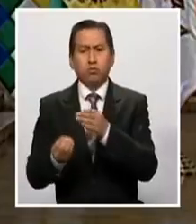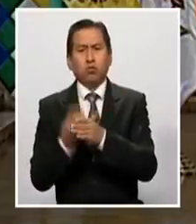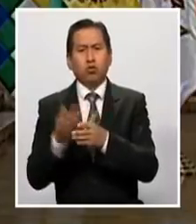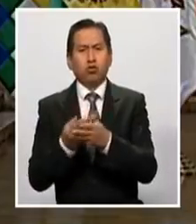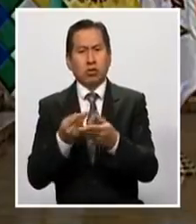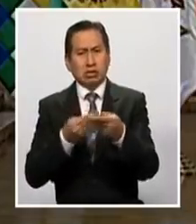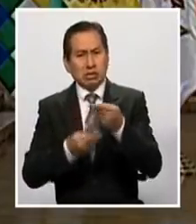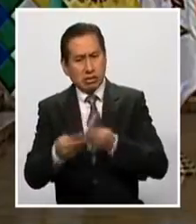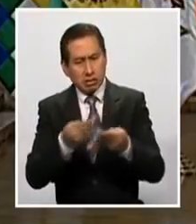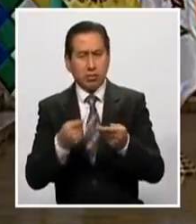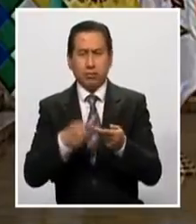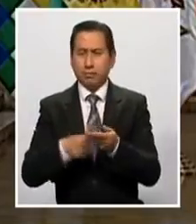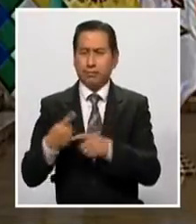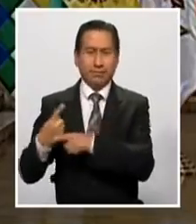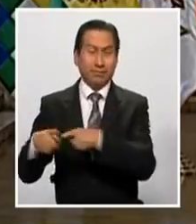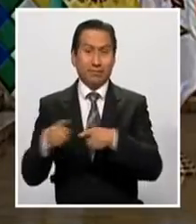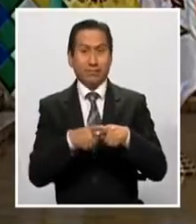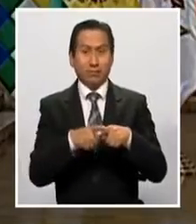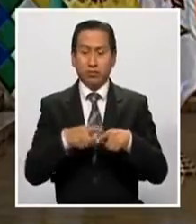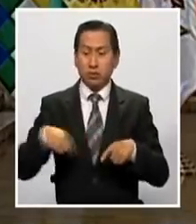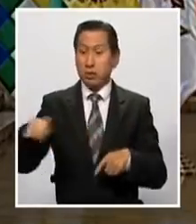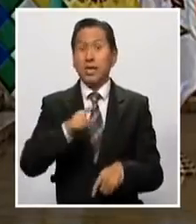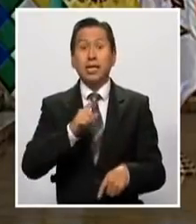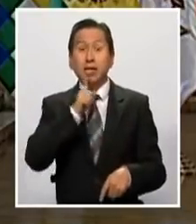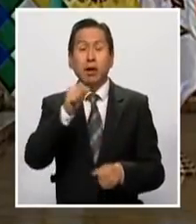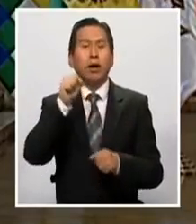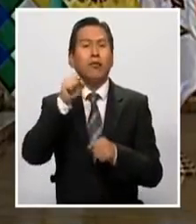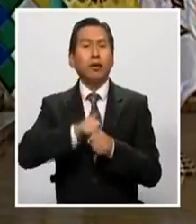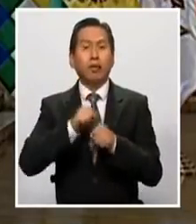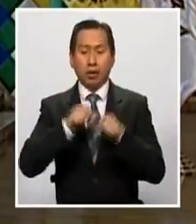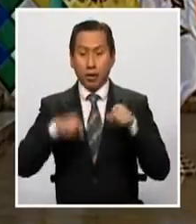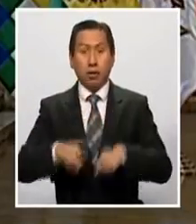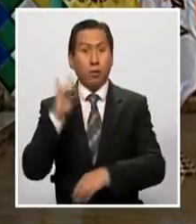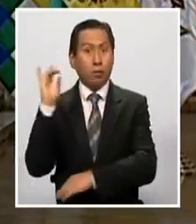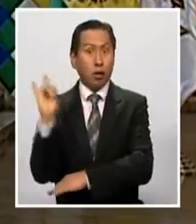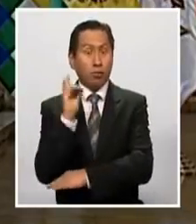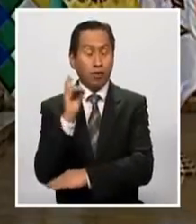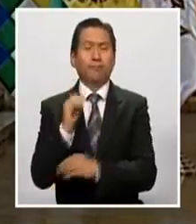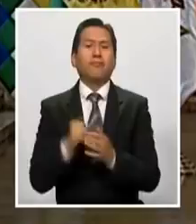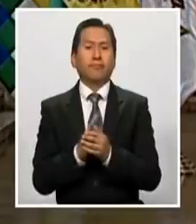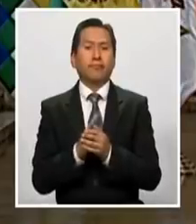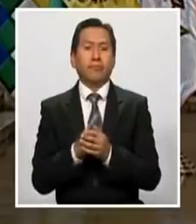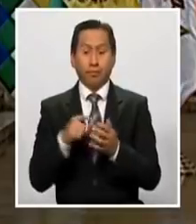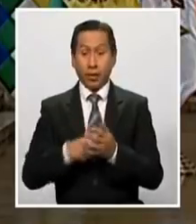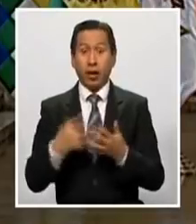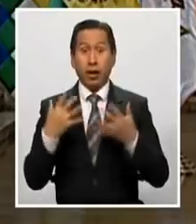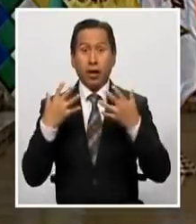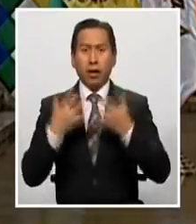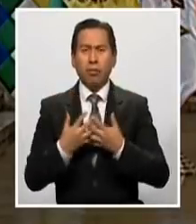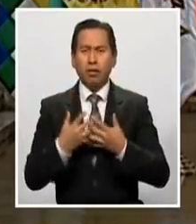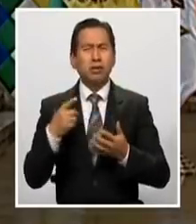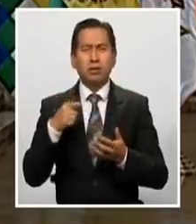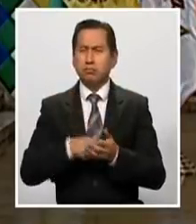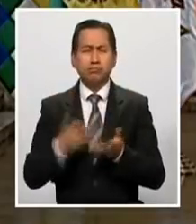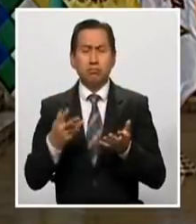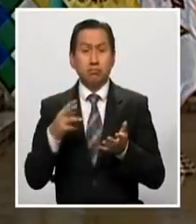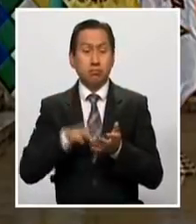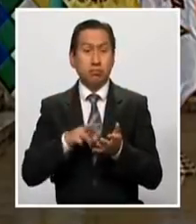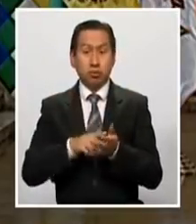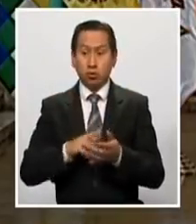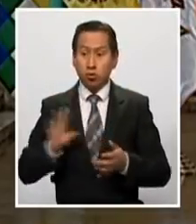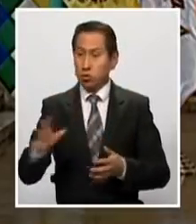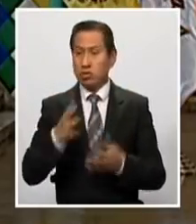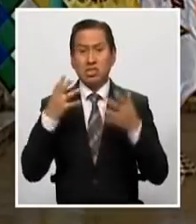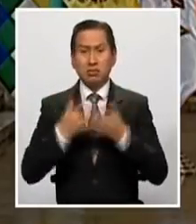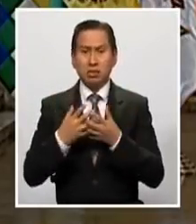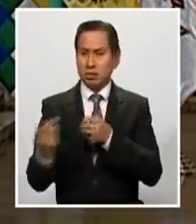comercio y de este modo aseguren el empleo en nuestro país. Estas empresas son justamente las que más